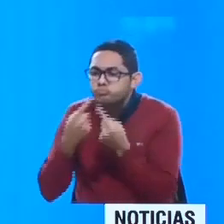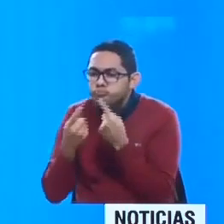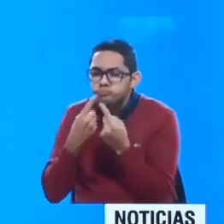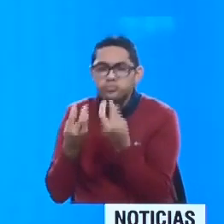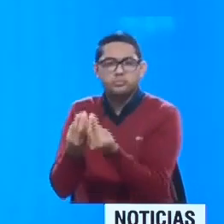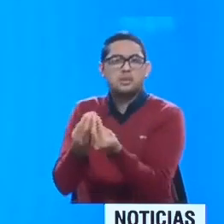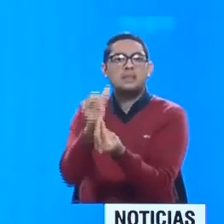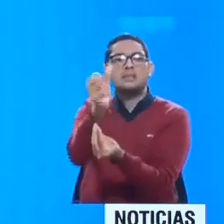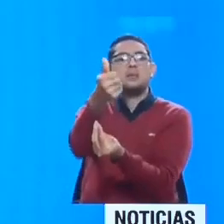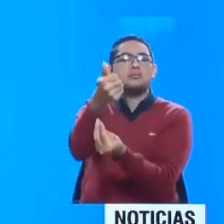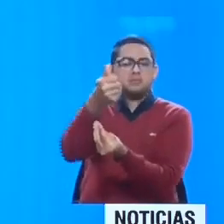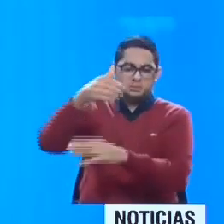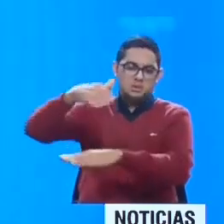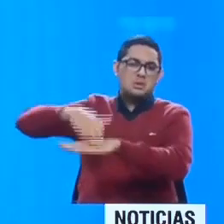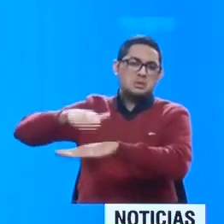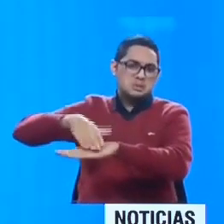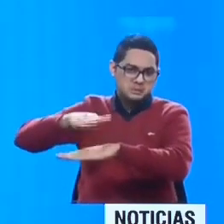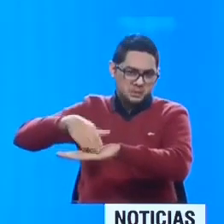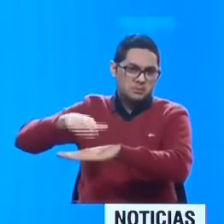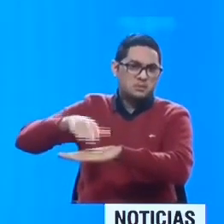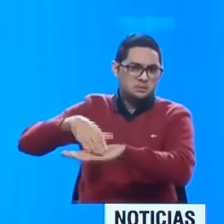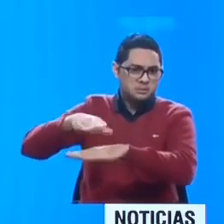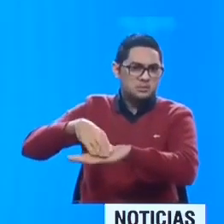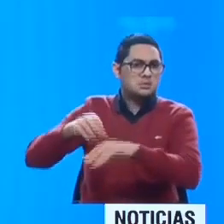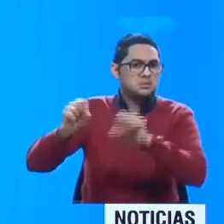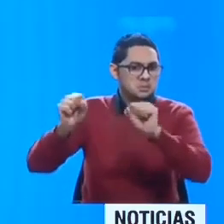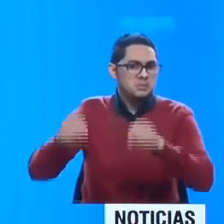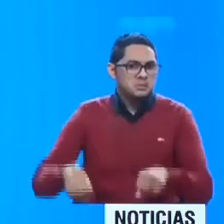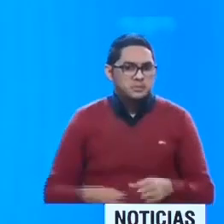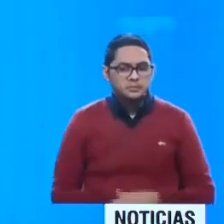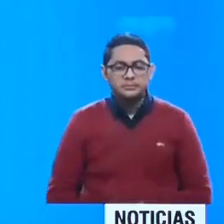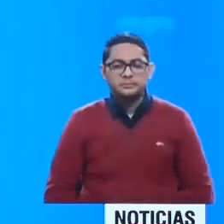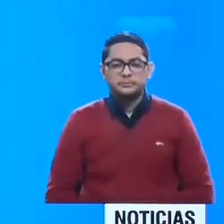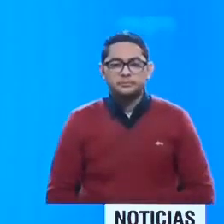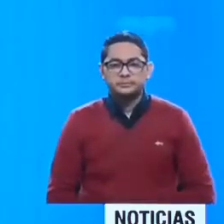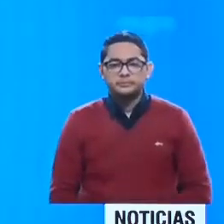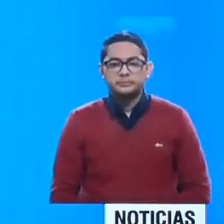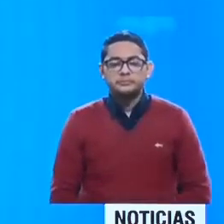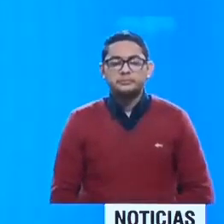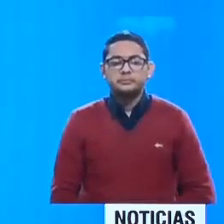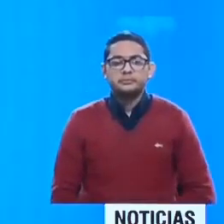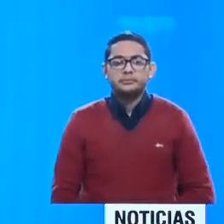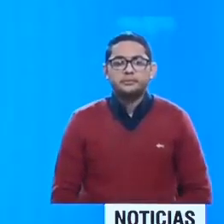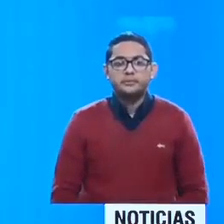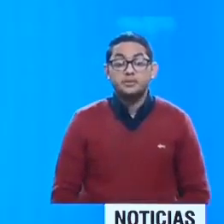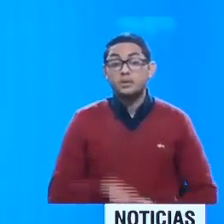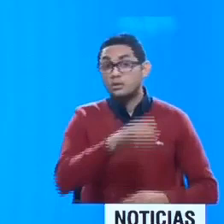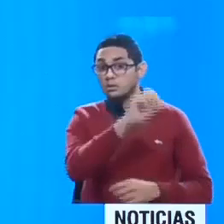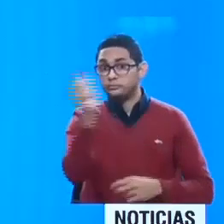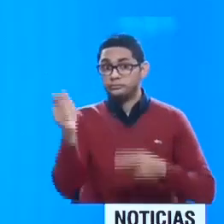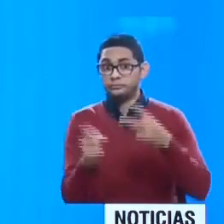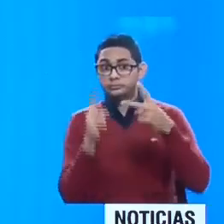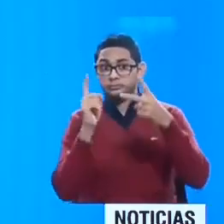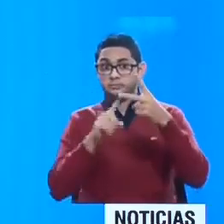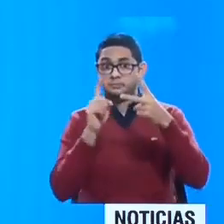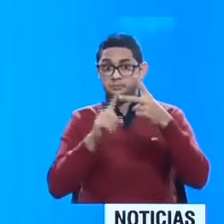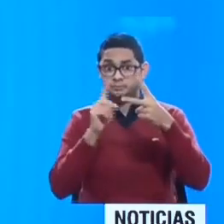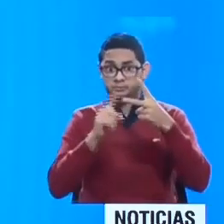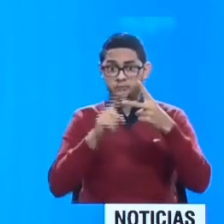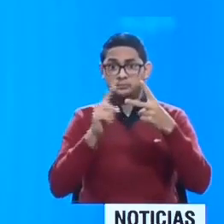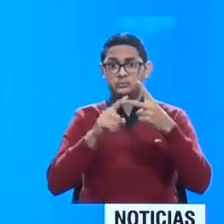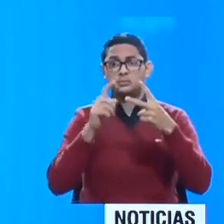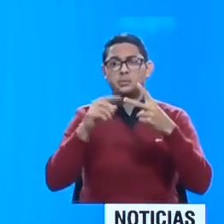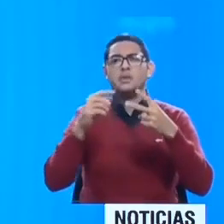post-COVID-19 que ha presentado la ministra Turner. El bloque 2, que no tiene